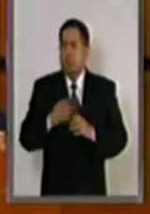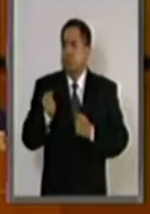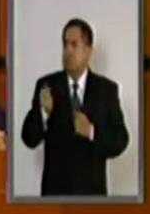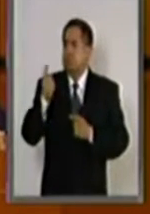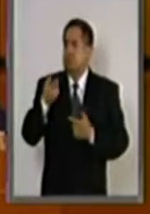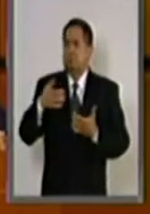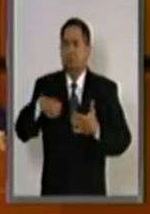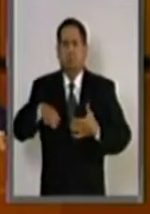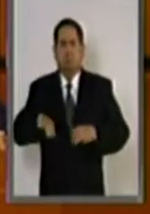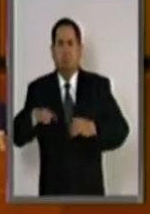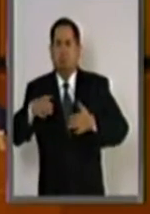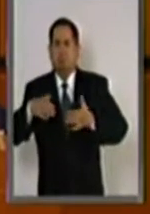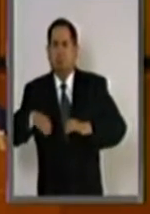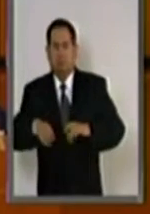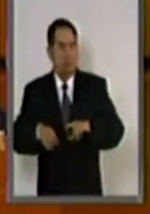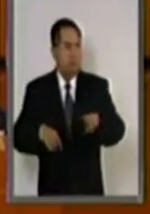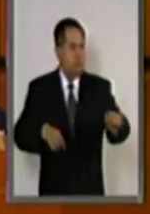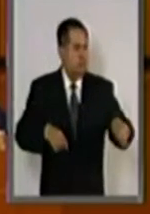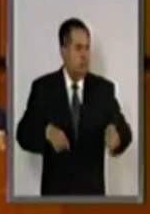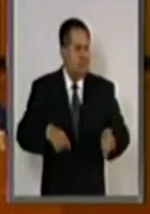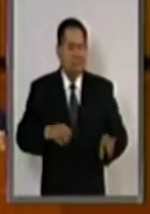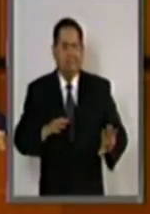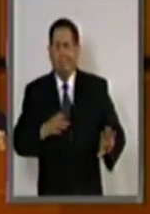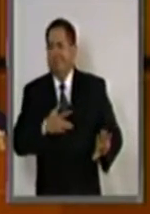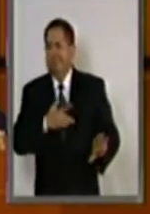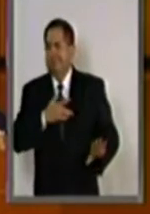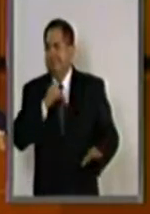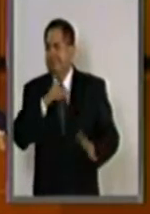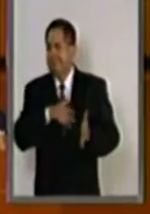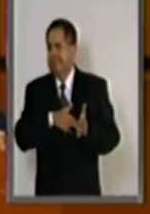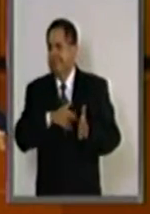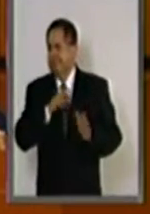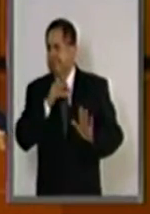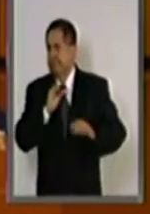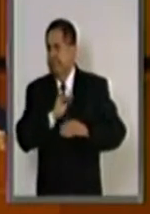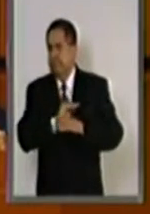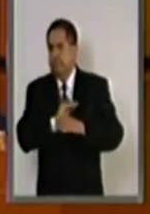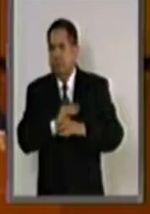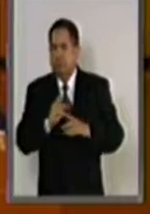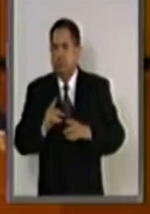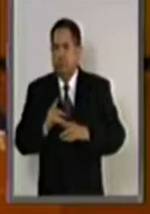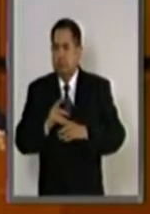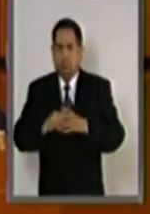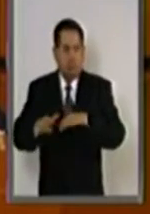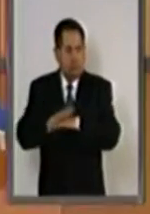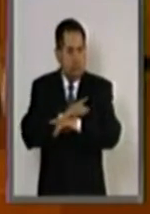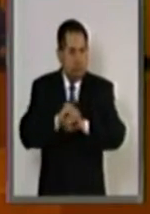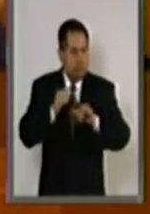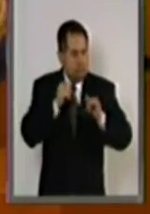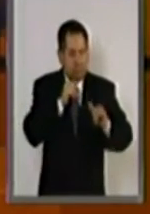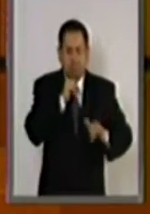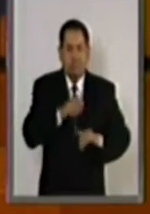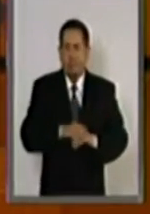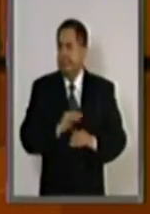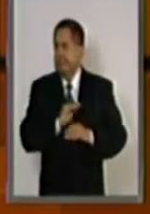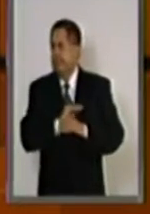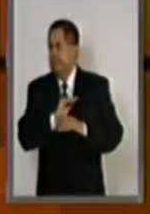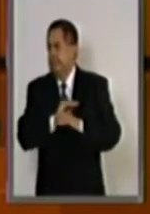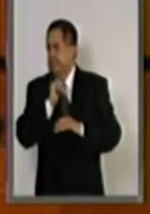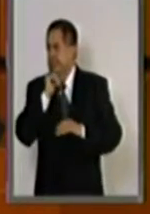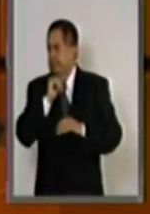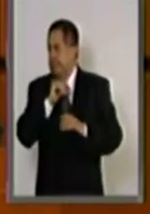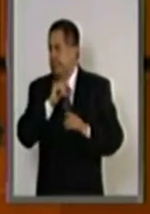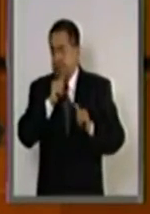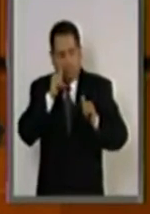cuantos y en la insensibilidad de una clase política que no sabe renovarse y no escucha a aquellos